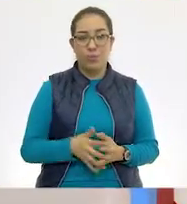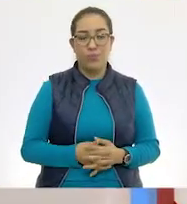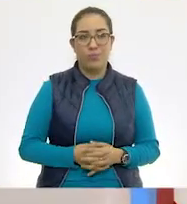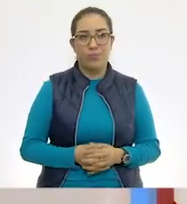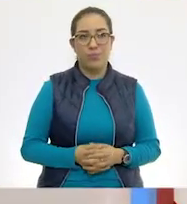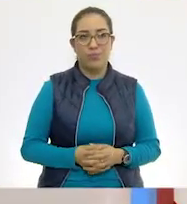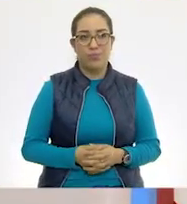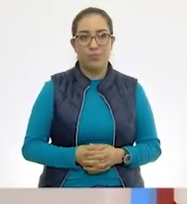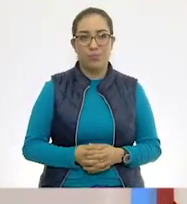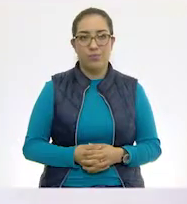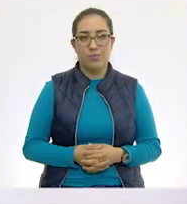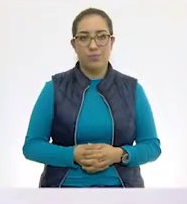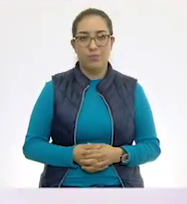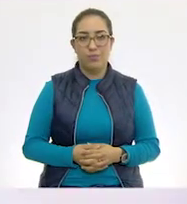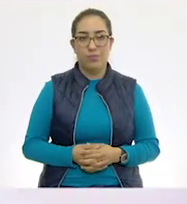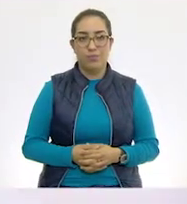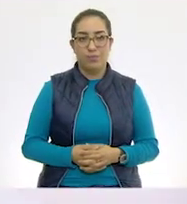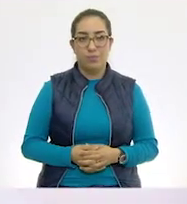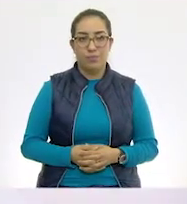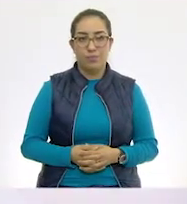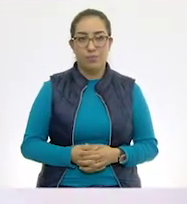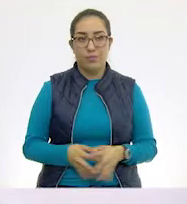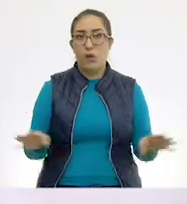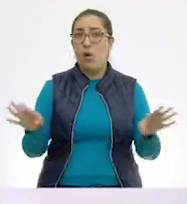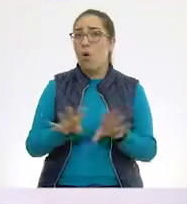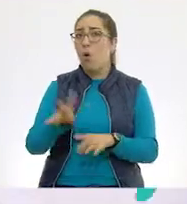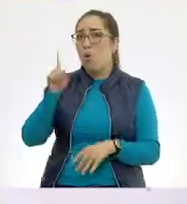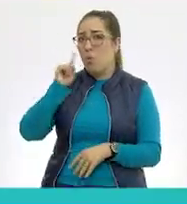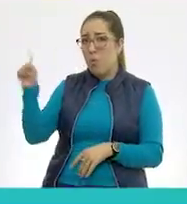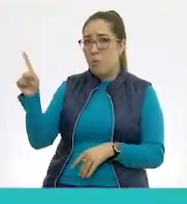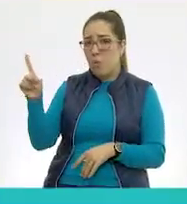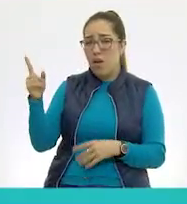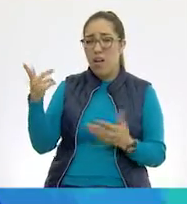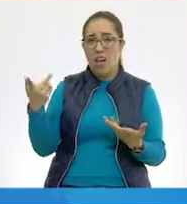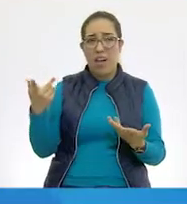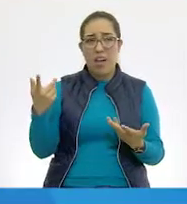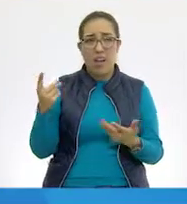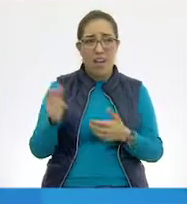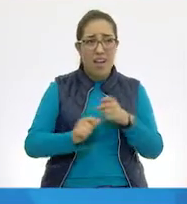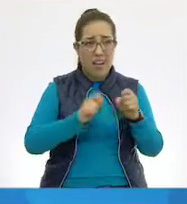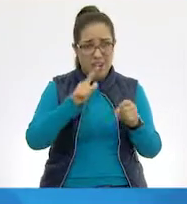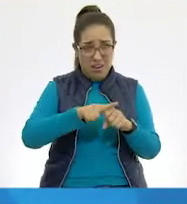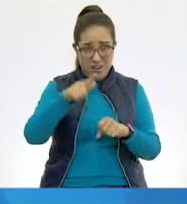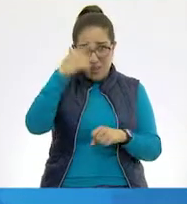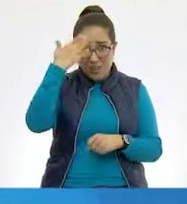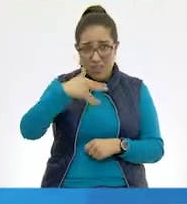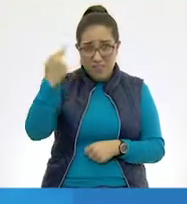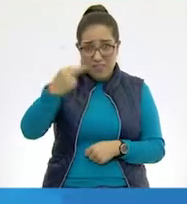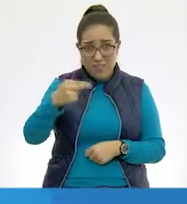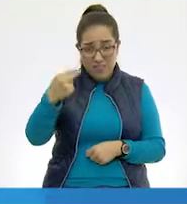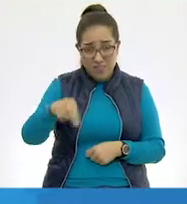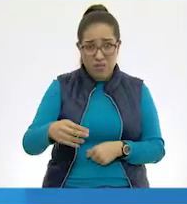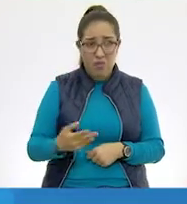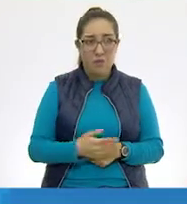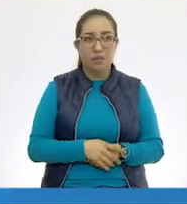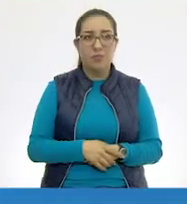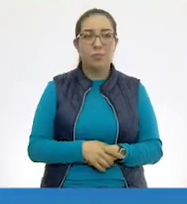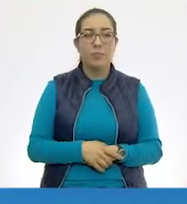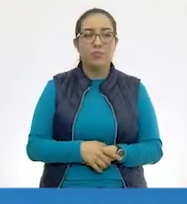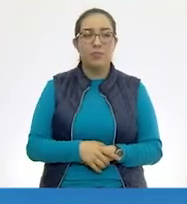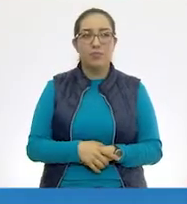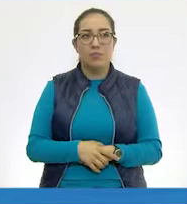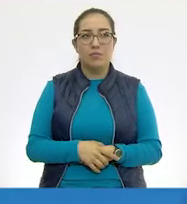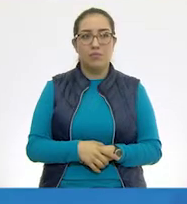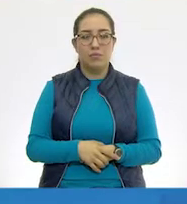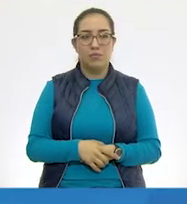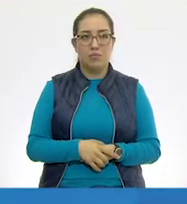¿Qué te parece ese animal? ¿Qué es? ¿Sabes cómo se llama? No sé cómo se llama, maestra. Parece como si